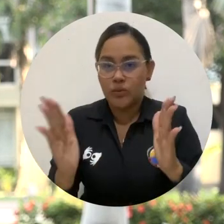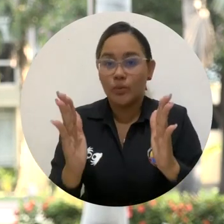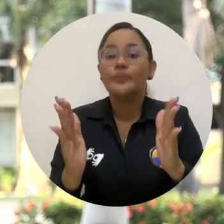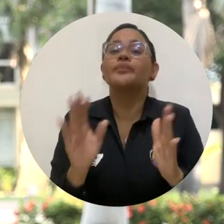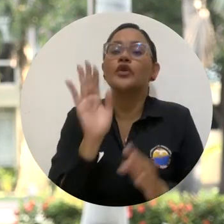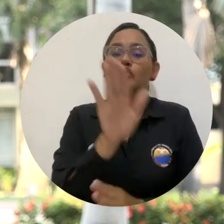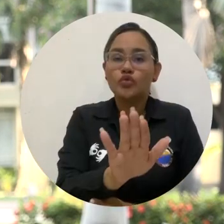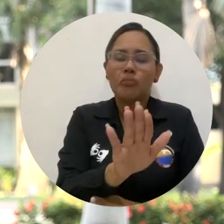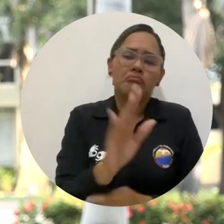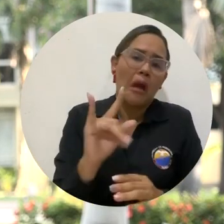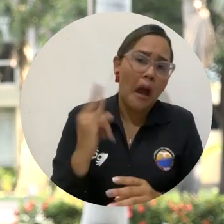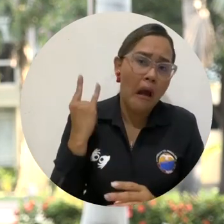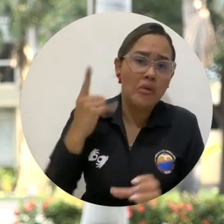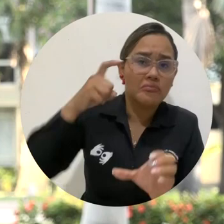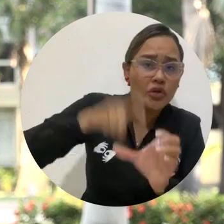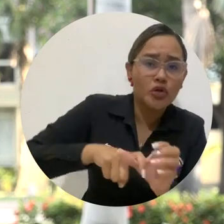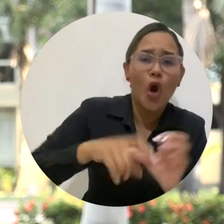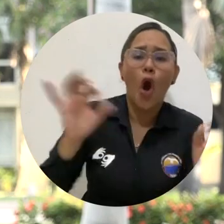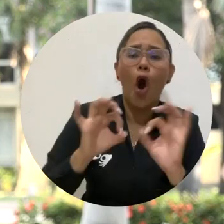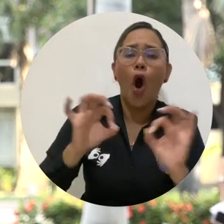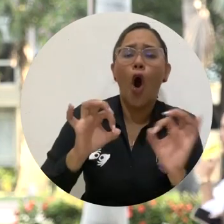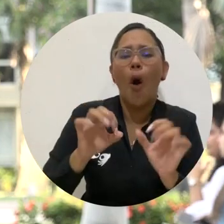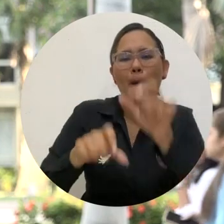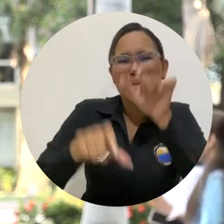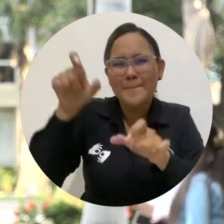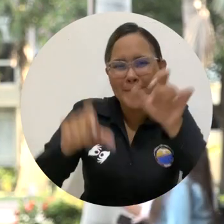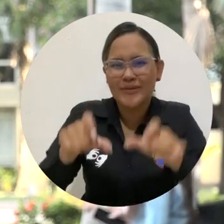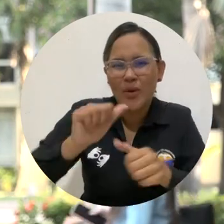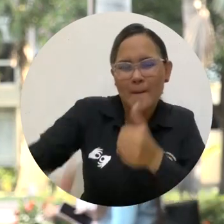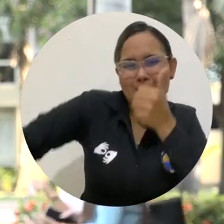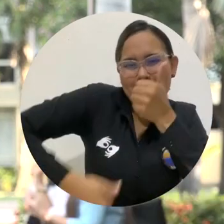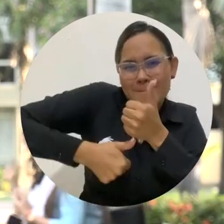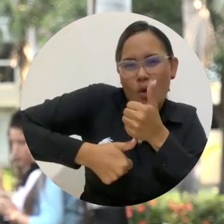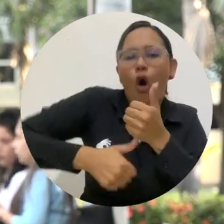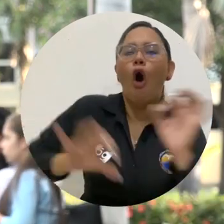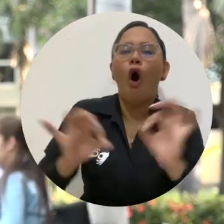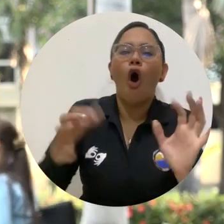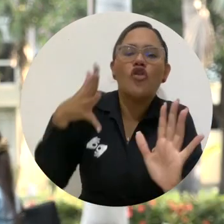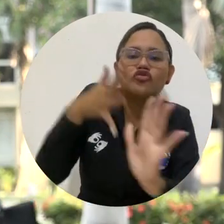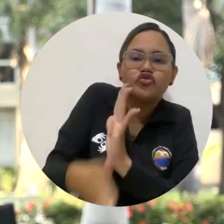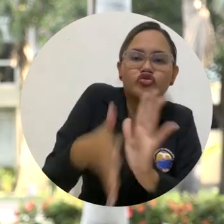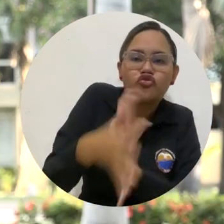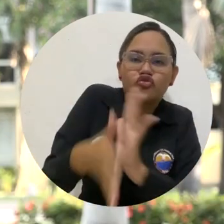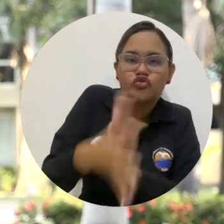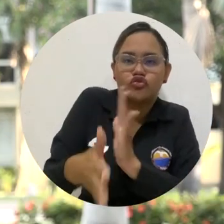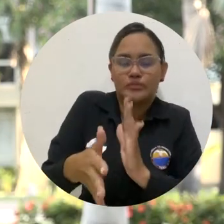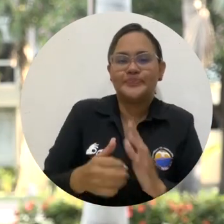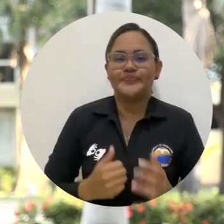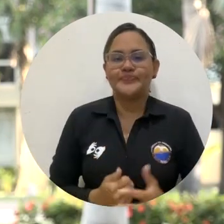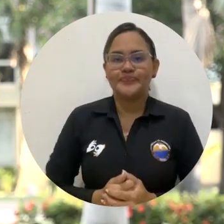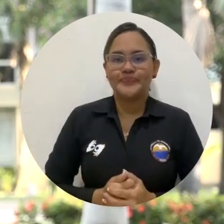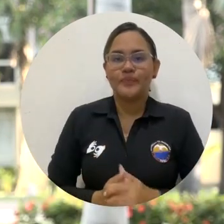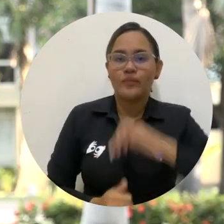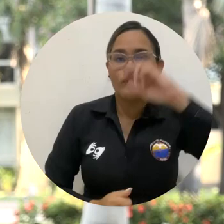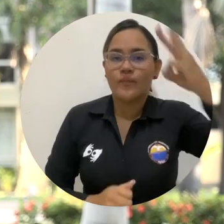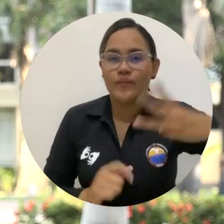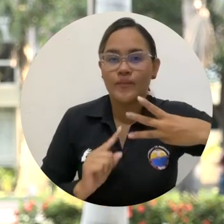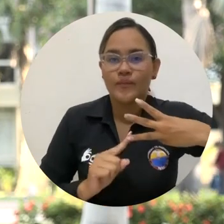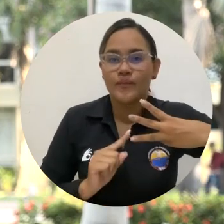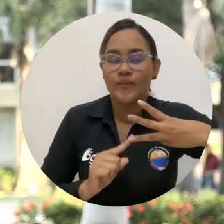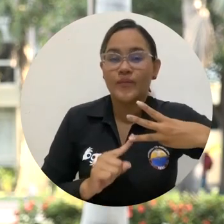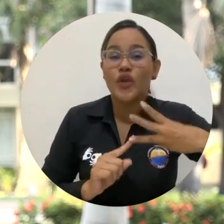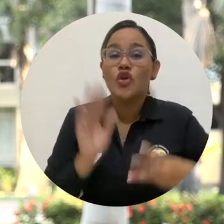errores o inconsistencias presentes en su plancha, ya sea en la inscripción de sus miembros, rol principal o suplente,